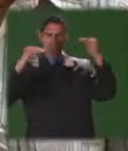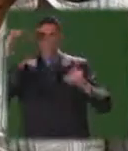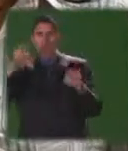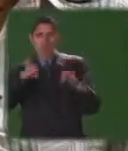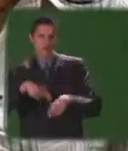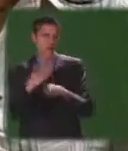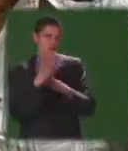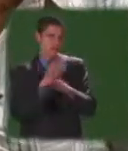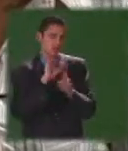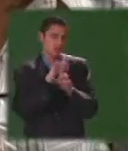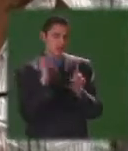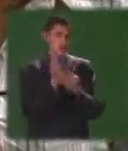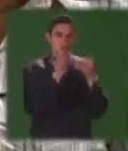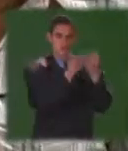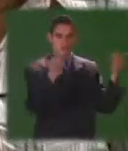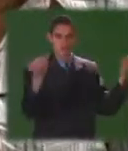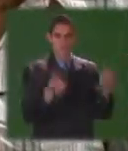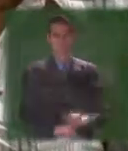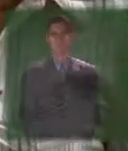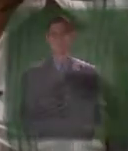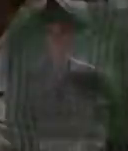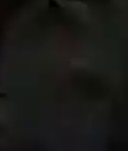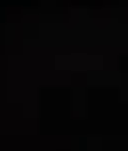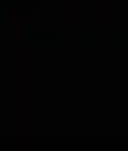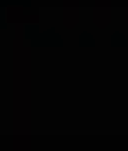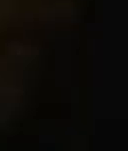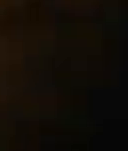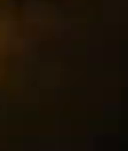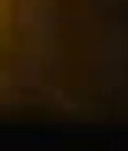de una población mucho más amplia en rangos de edades y problemáticas sociales